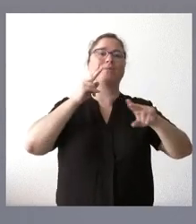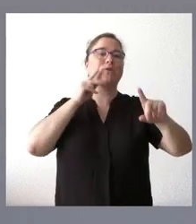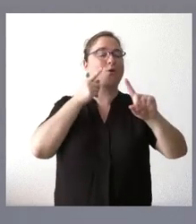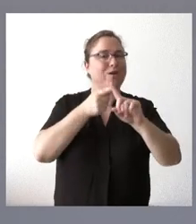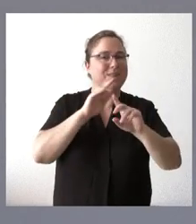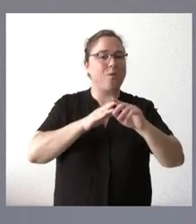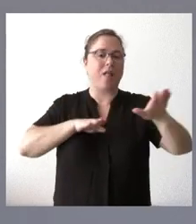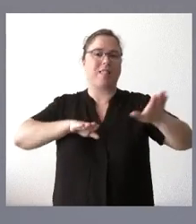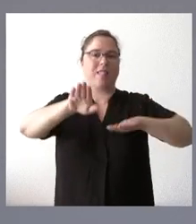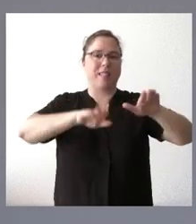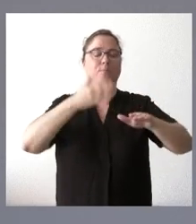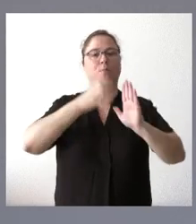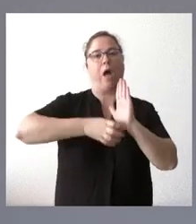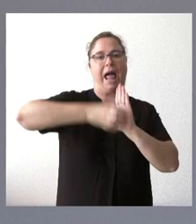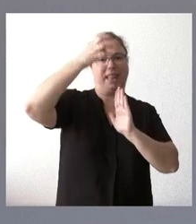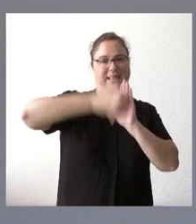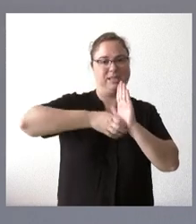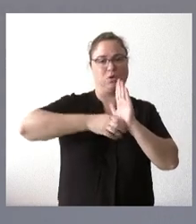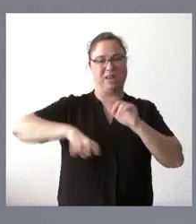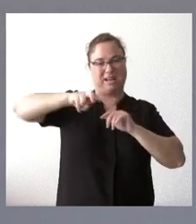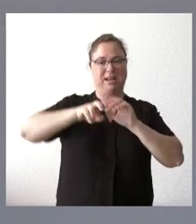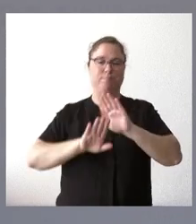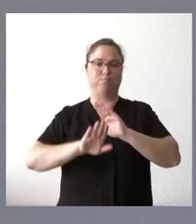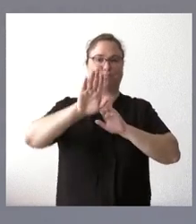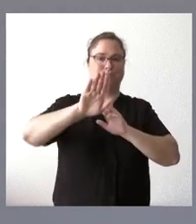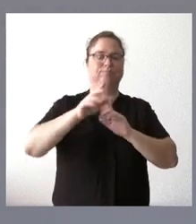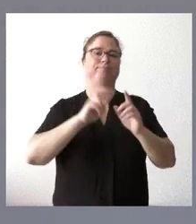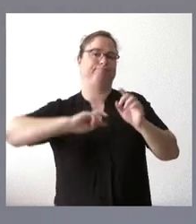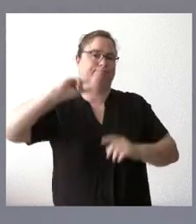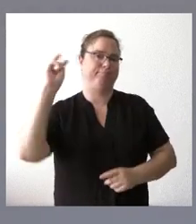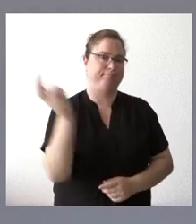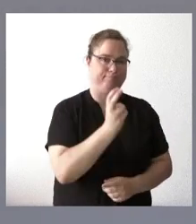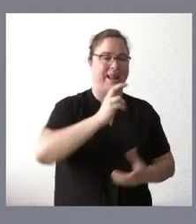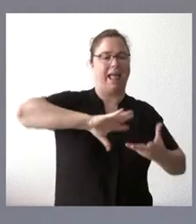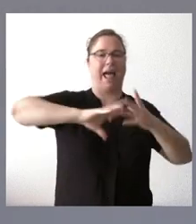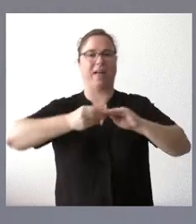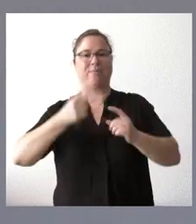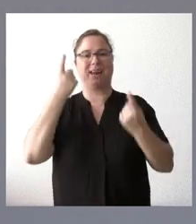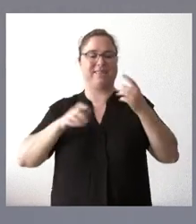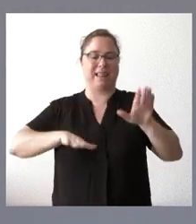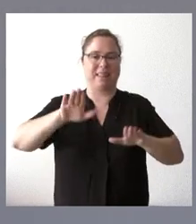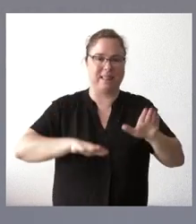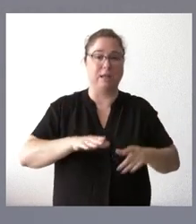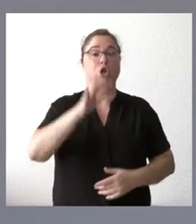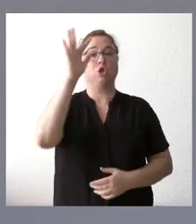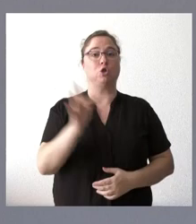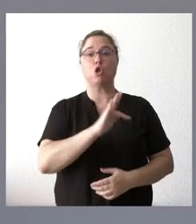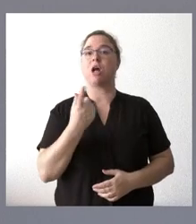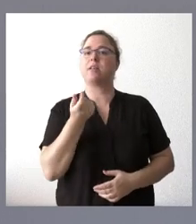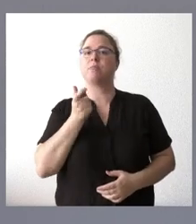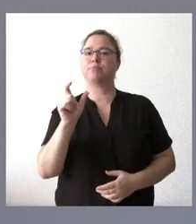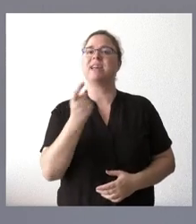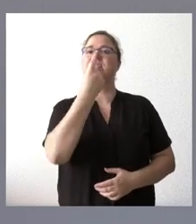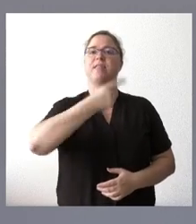arquitectónicas, ascensores, salvascaleras, rampas, etcétera. Un total, en definitiva, de 102 millones